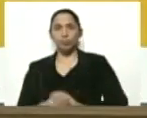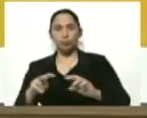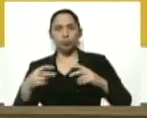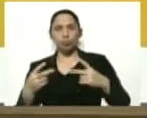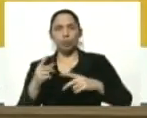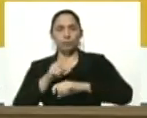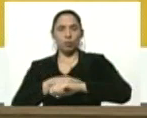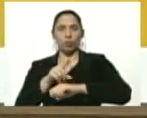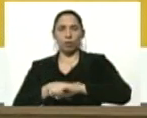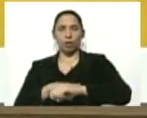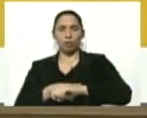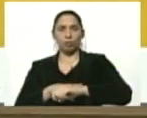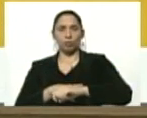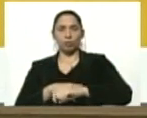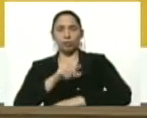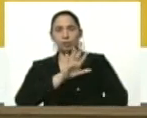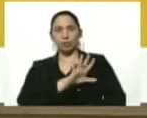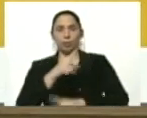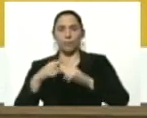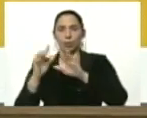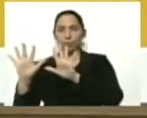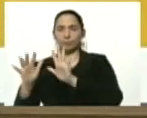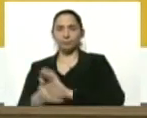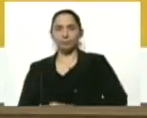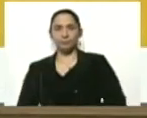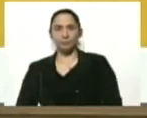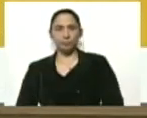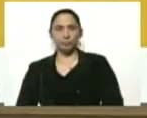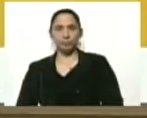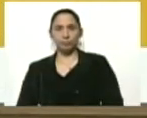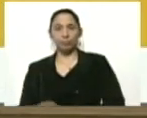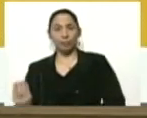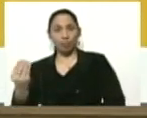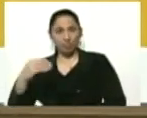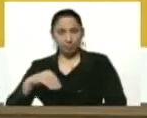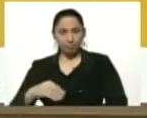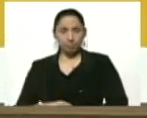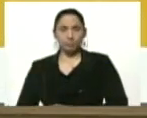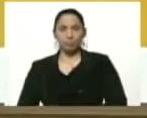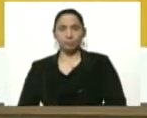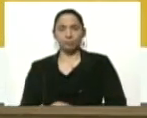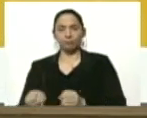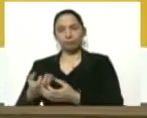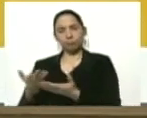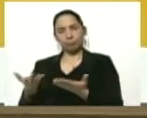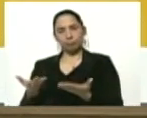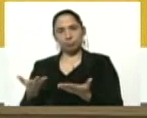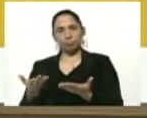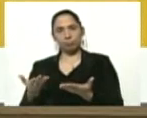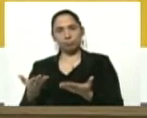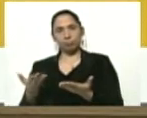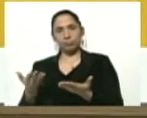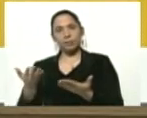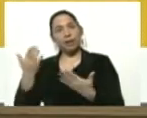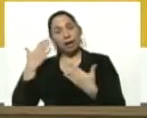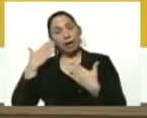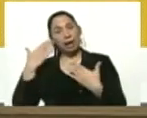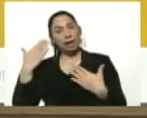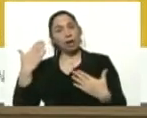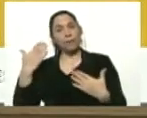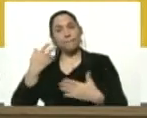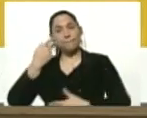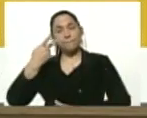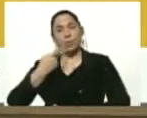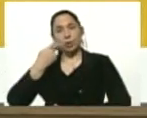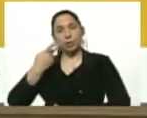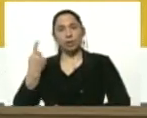franja horaria del 5 por 10. y además ellos han saludado la política